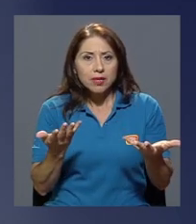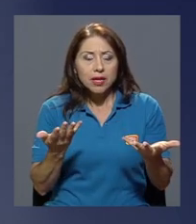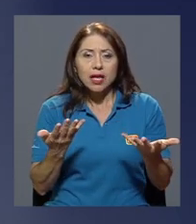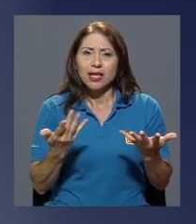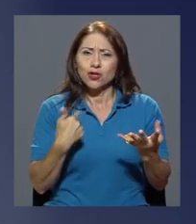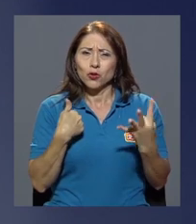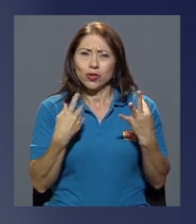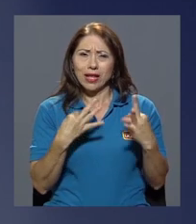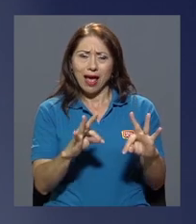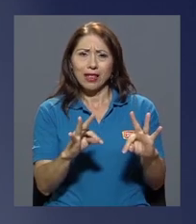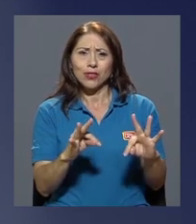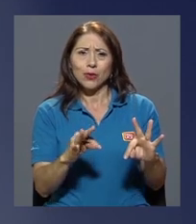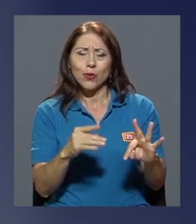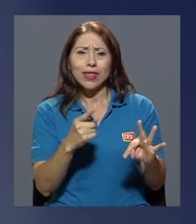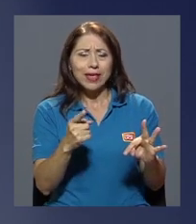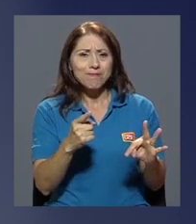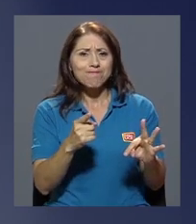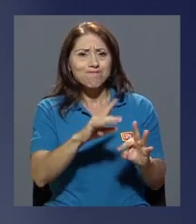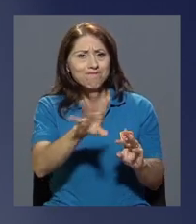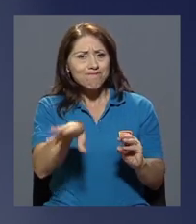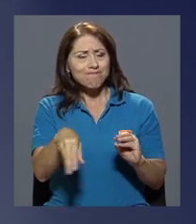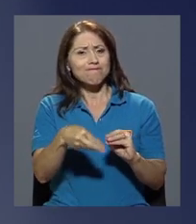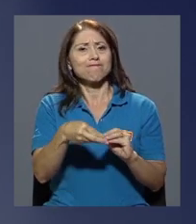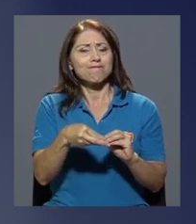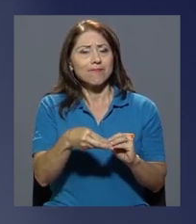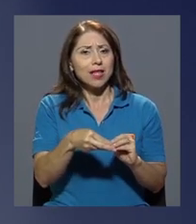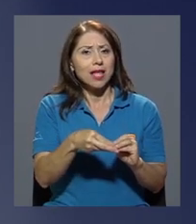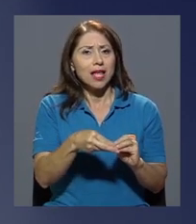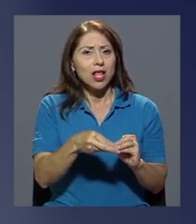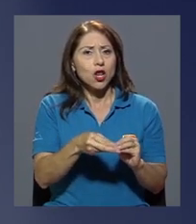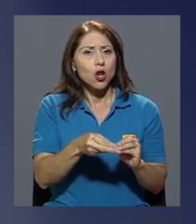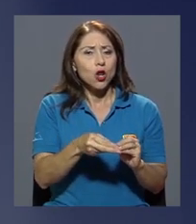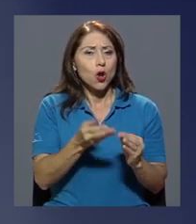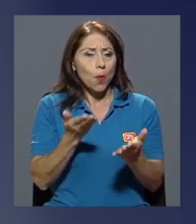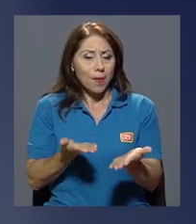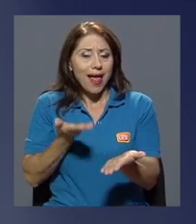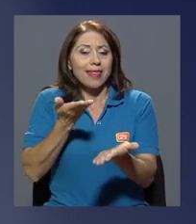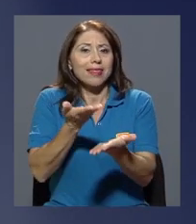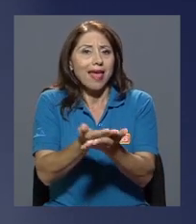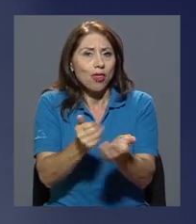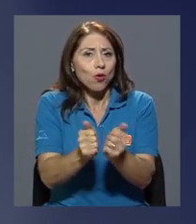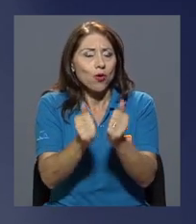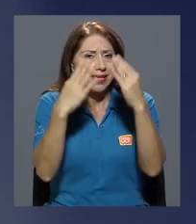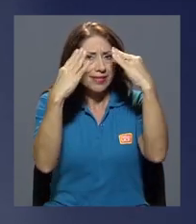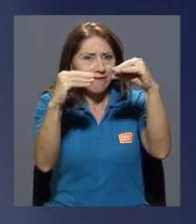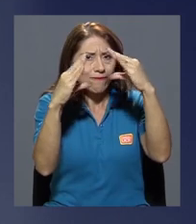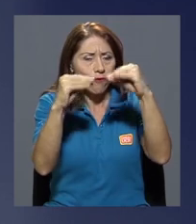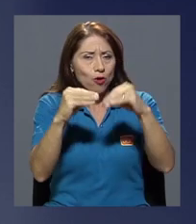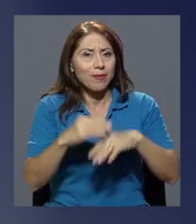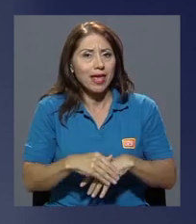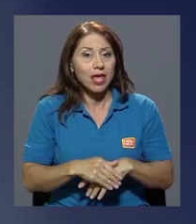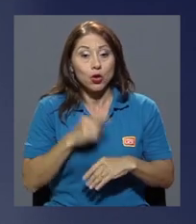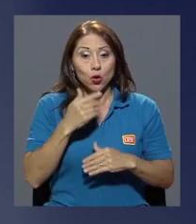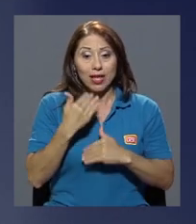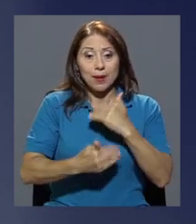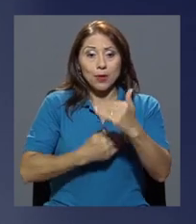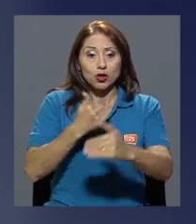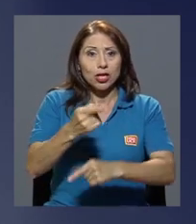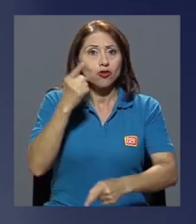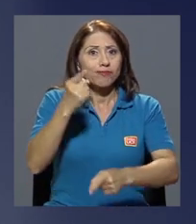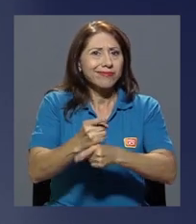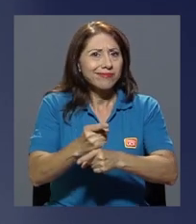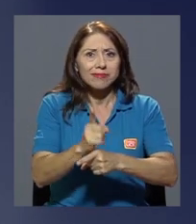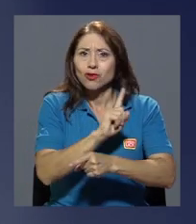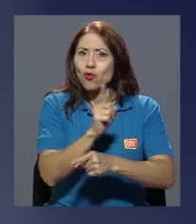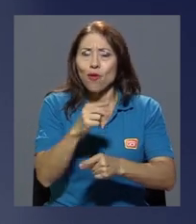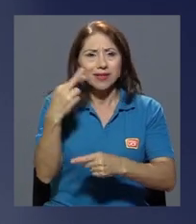Y trato de sumar a esto lo planteado desde este informe donde el debido proceso no